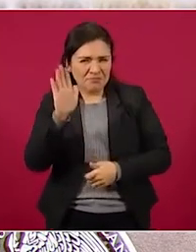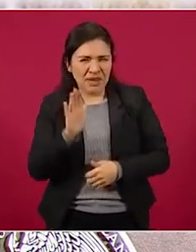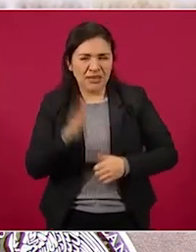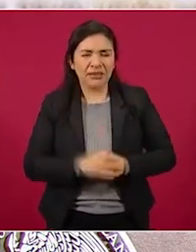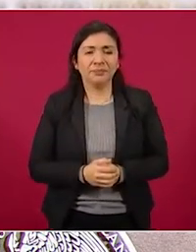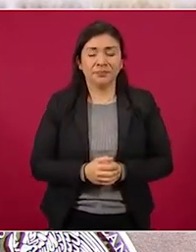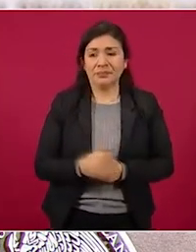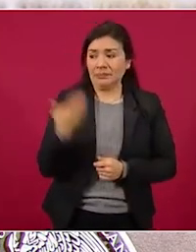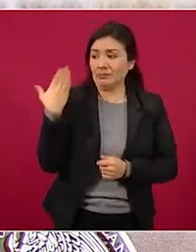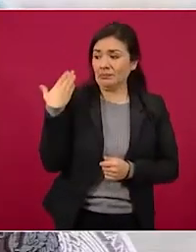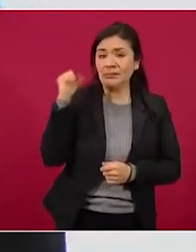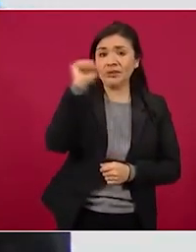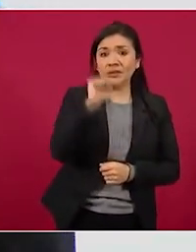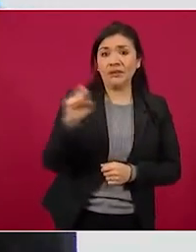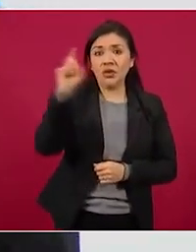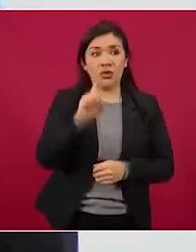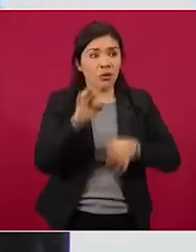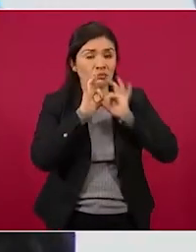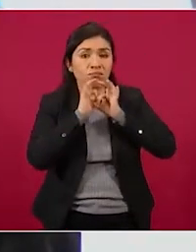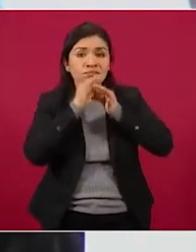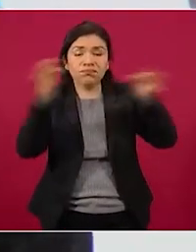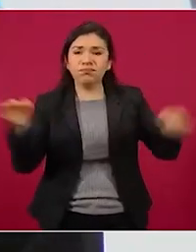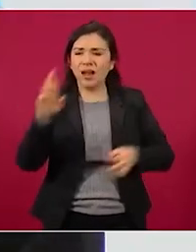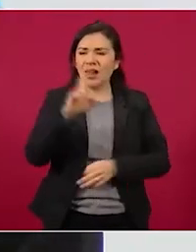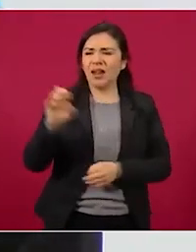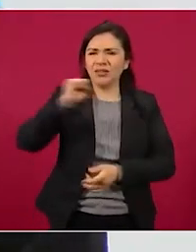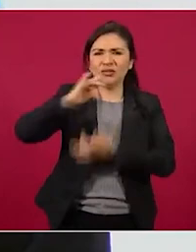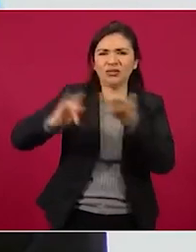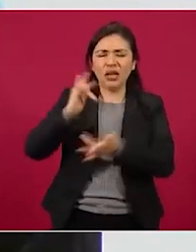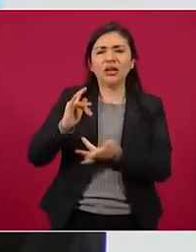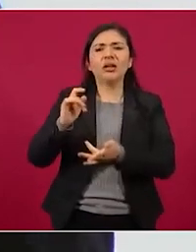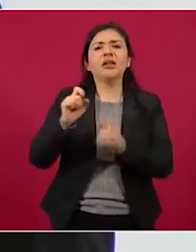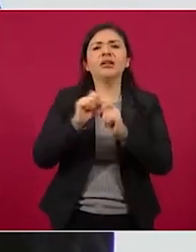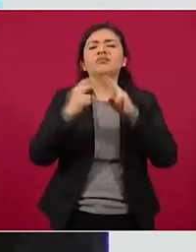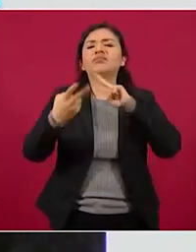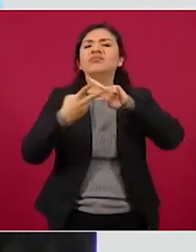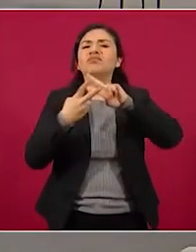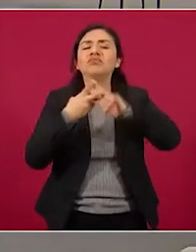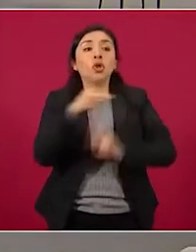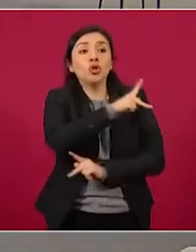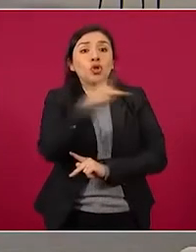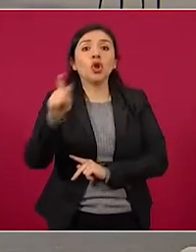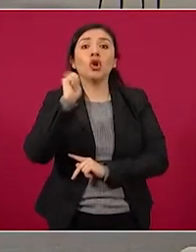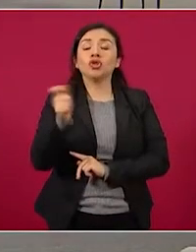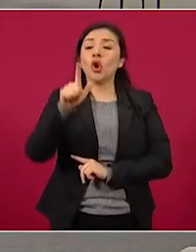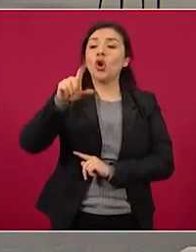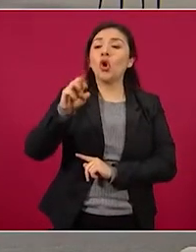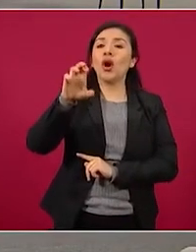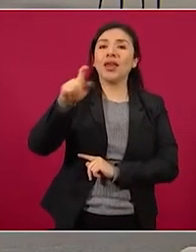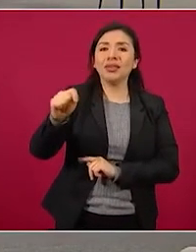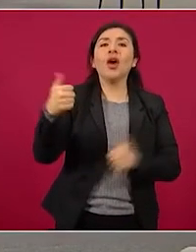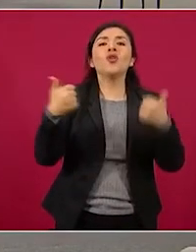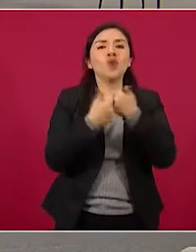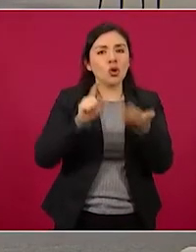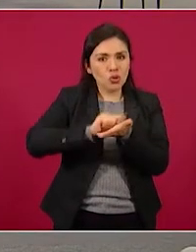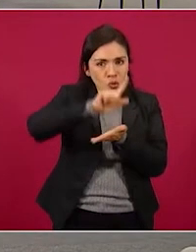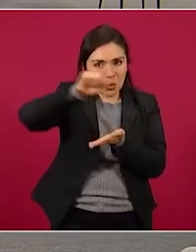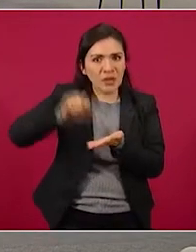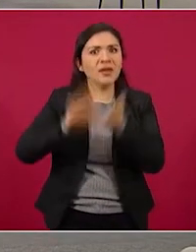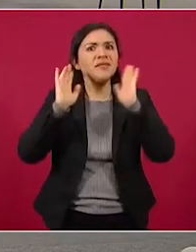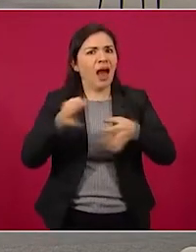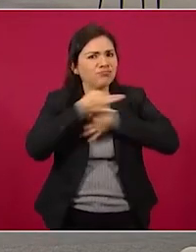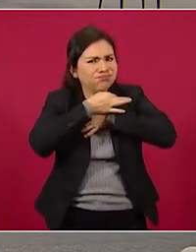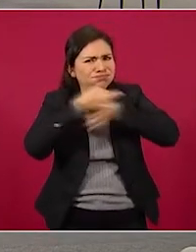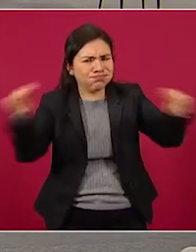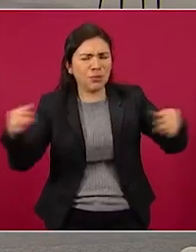semana en las redes sociales se posicionó el hashtag TodosSomosLoret. A través de Twitter se hizo tendencia.